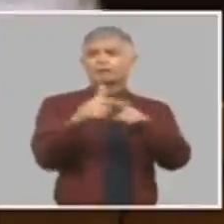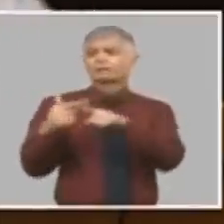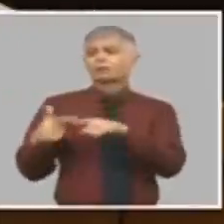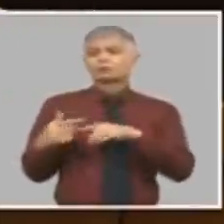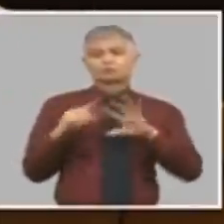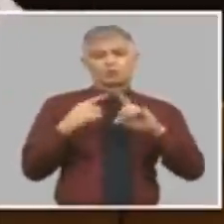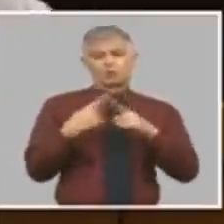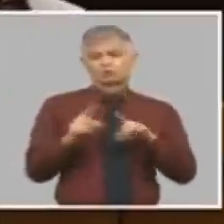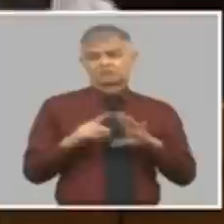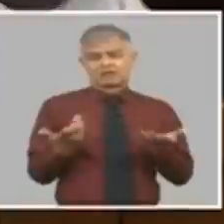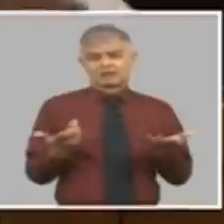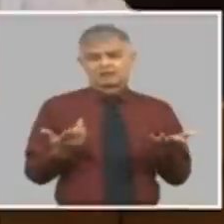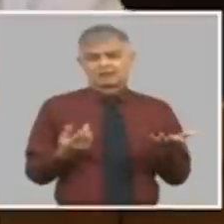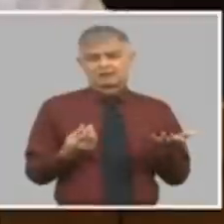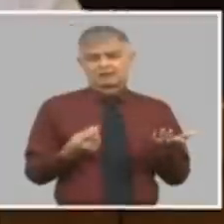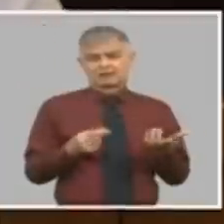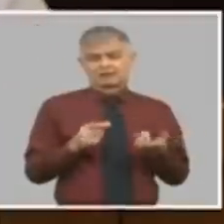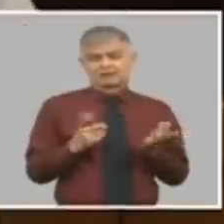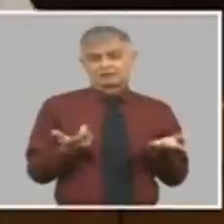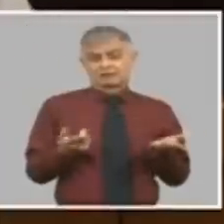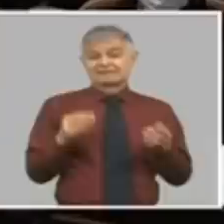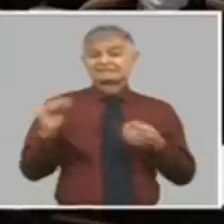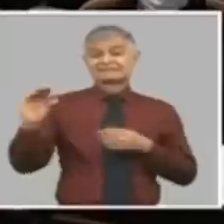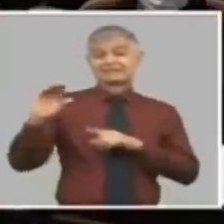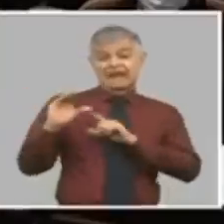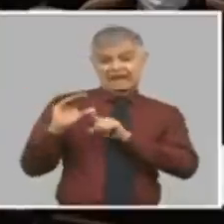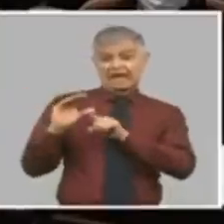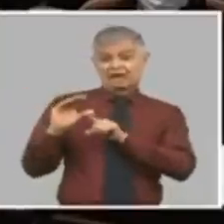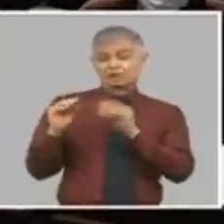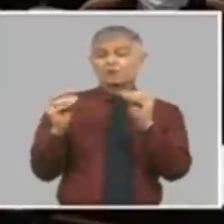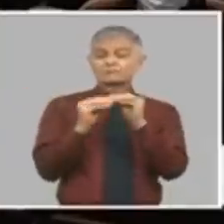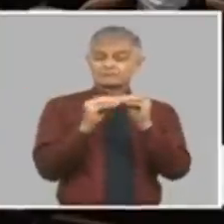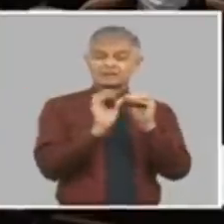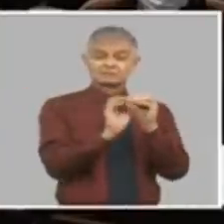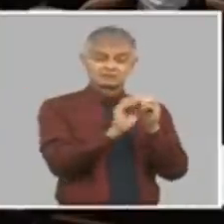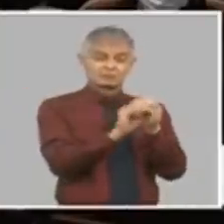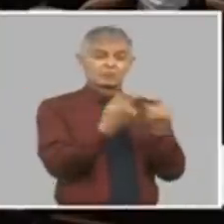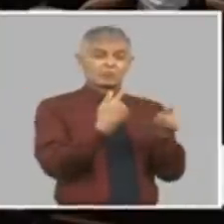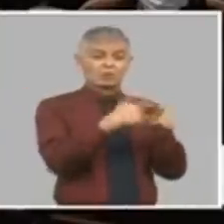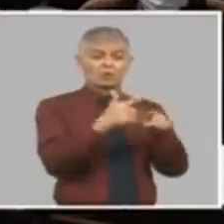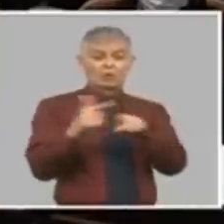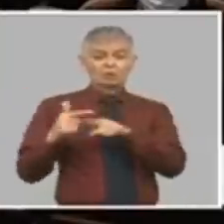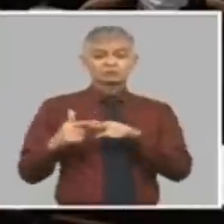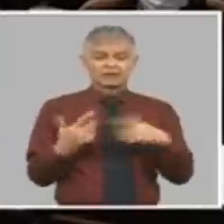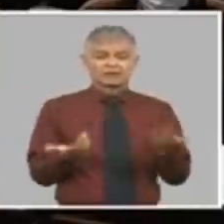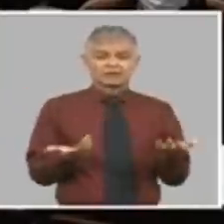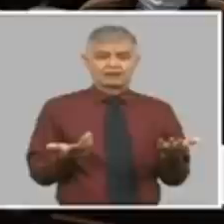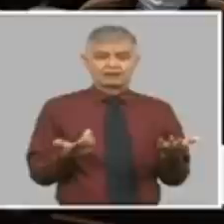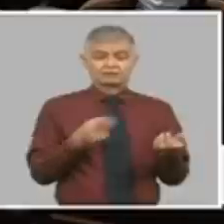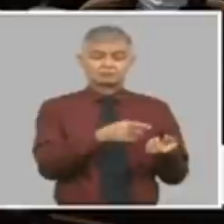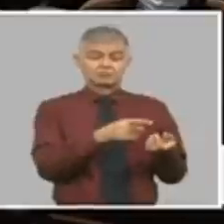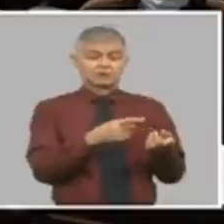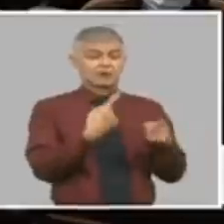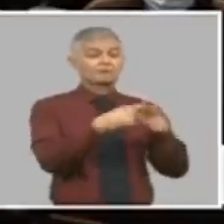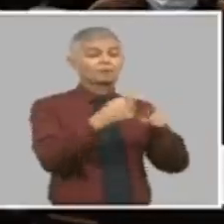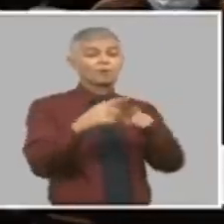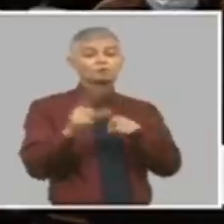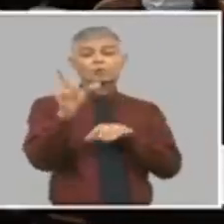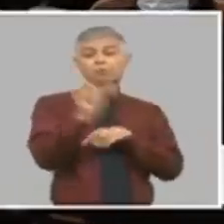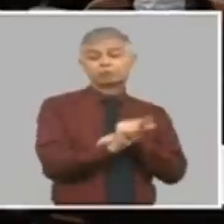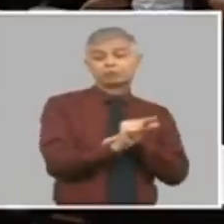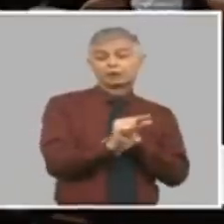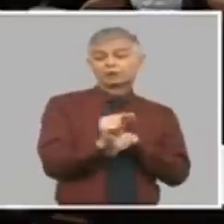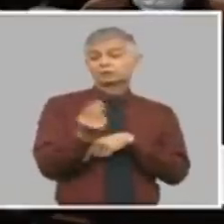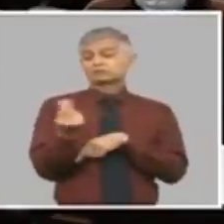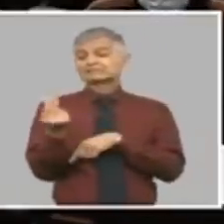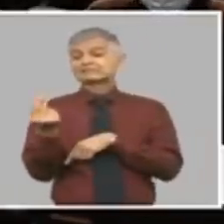contraprestación de bienes y servicios y cuando hay déficit de productos y usted no sube los precios eso se le llama